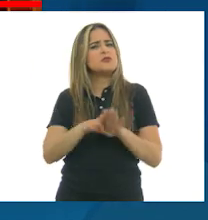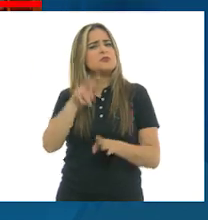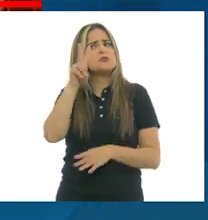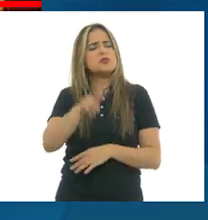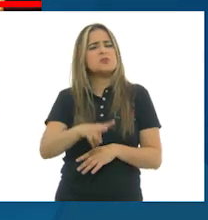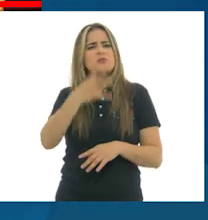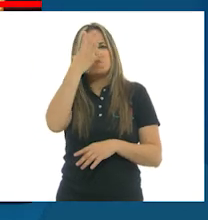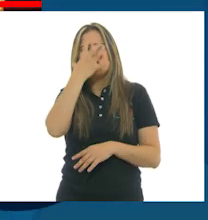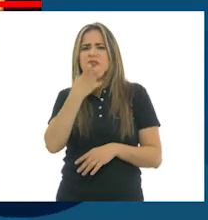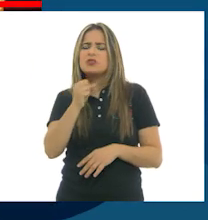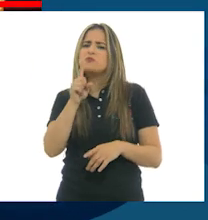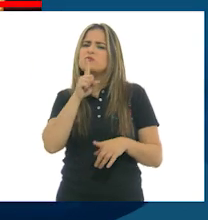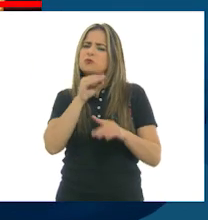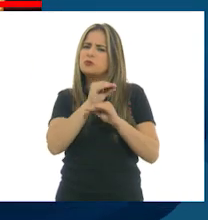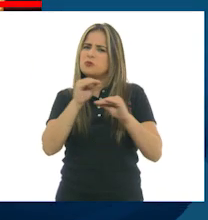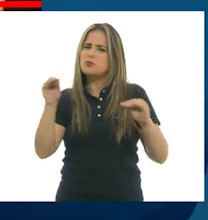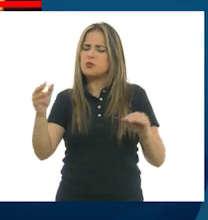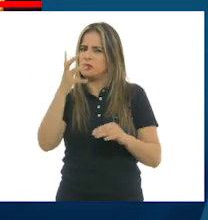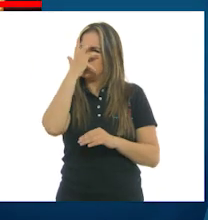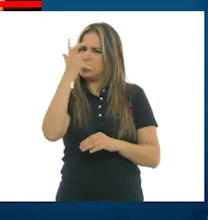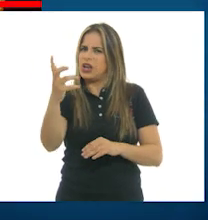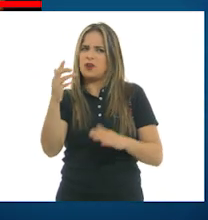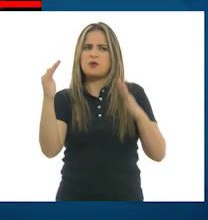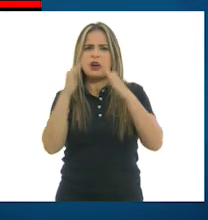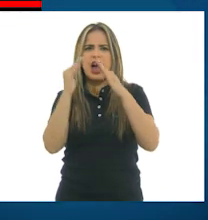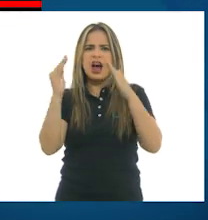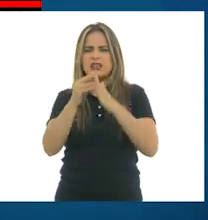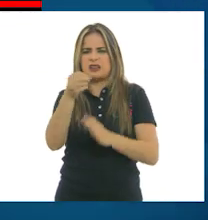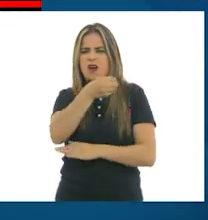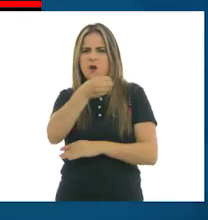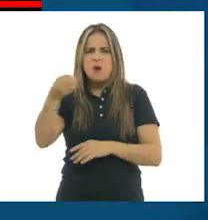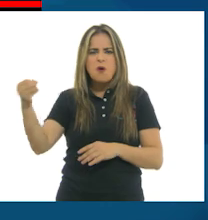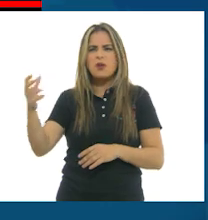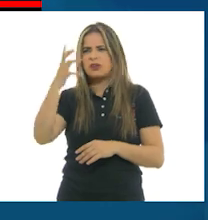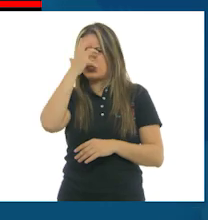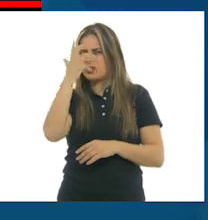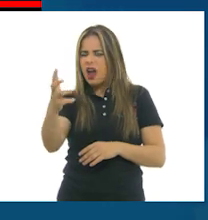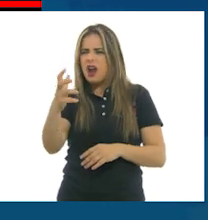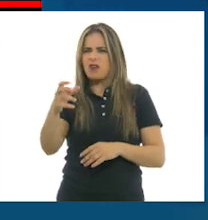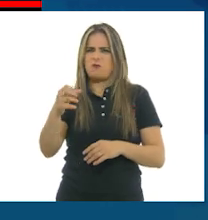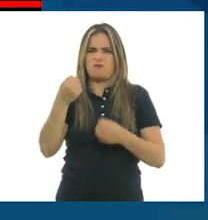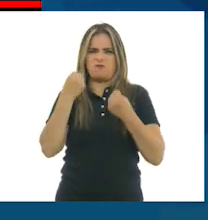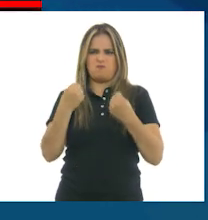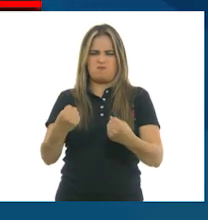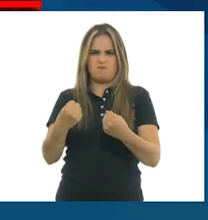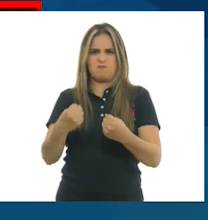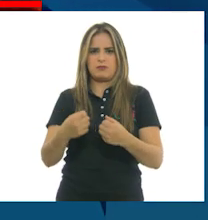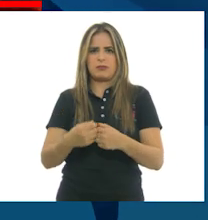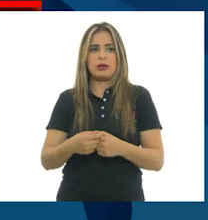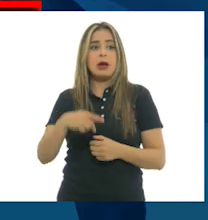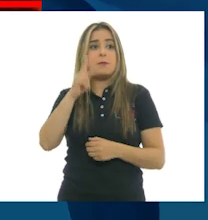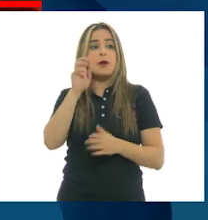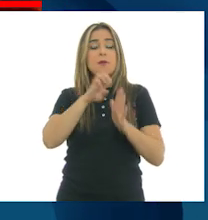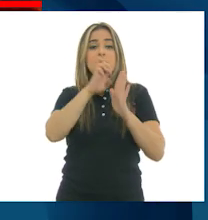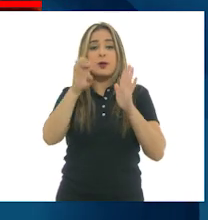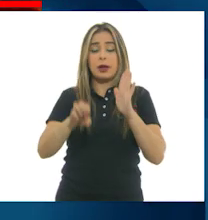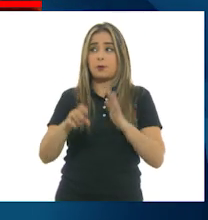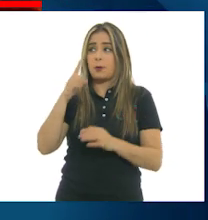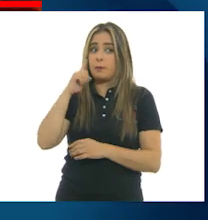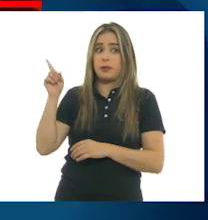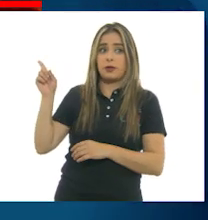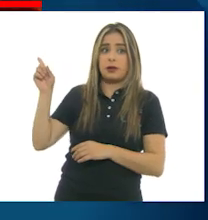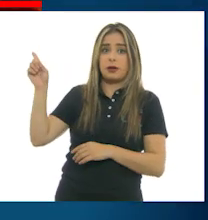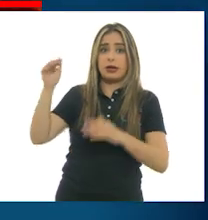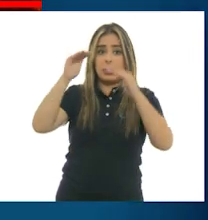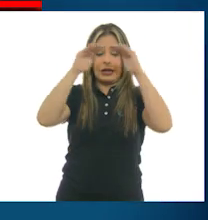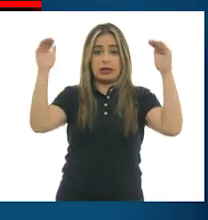Puede ser que todo esté en orden, que todo lo que sucede es muy serio o que es muy rígido. Si vemos solamente estas líneas, tal vez